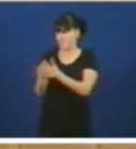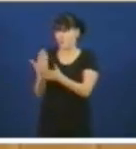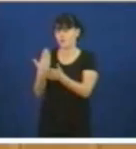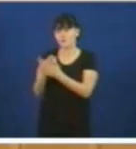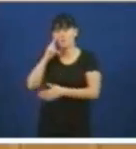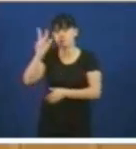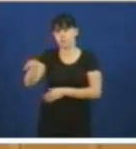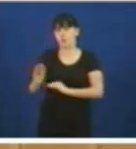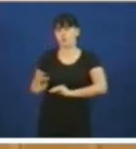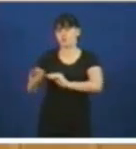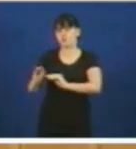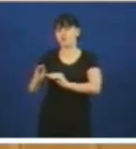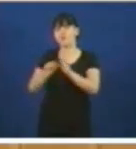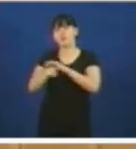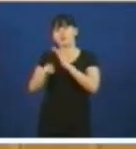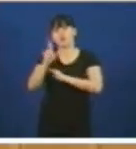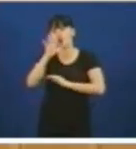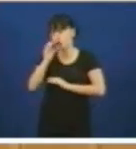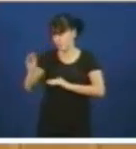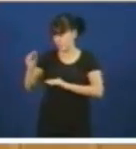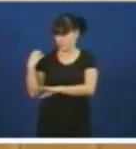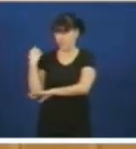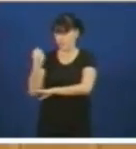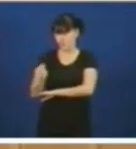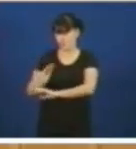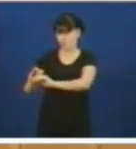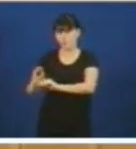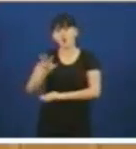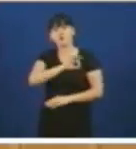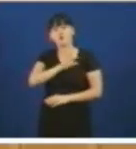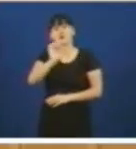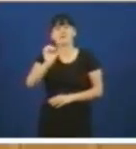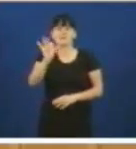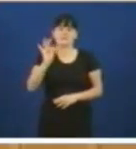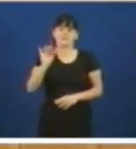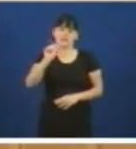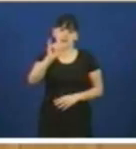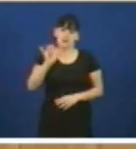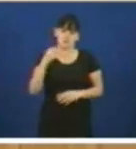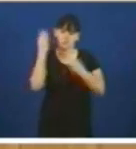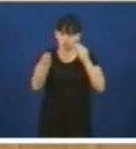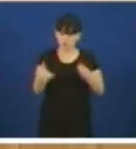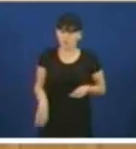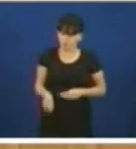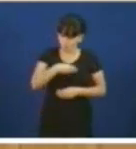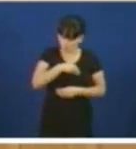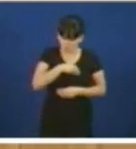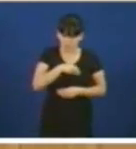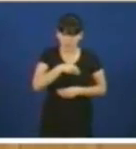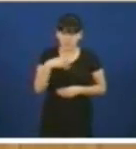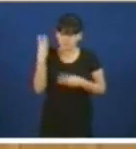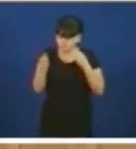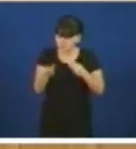que vostede apoyou señoras estallos si lamentámolo eu de verdade que lamento moitísimo que vostede